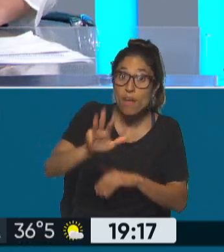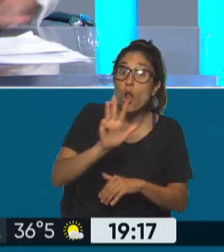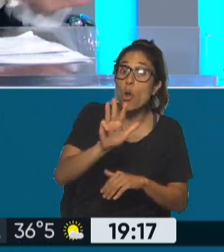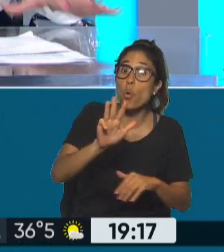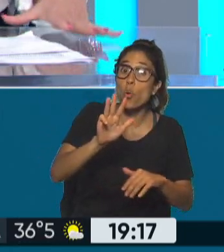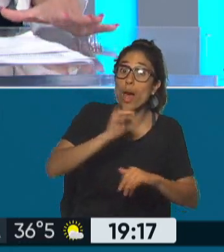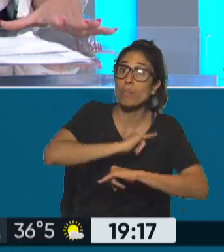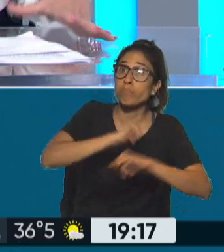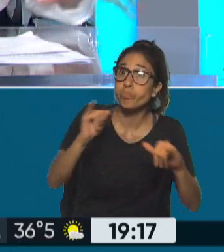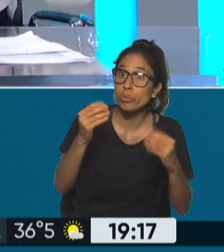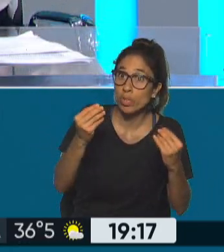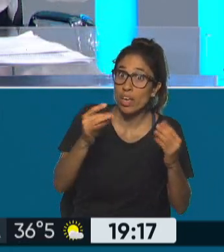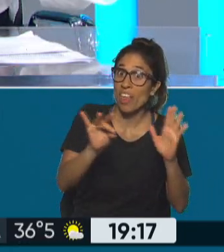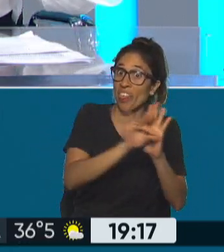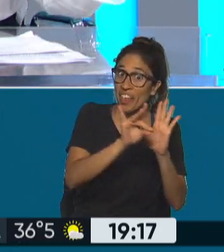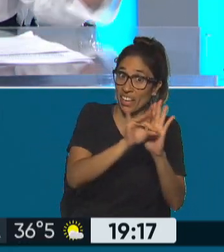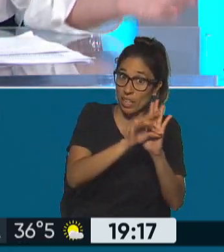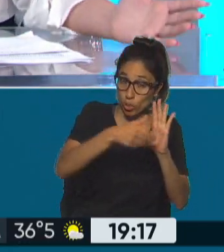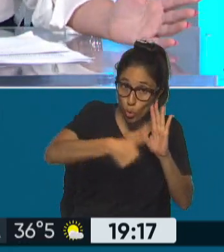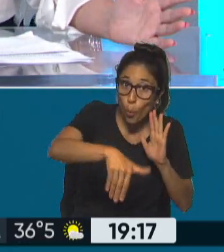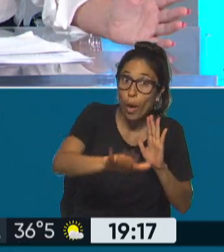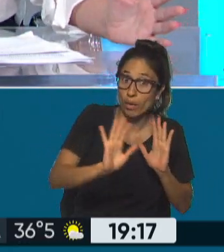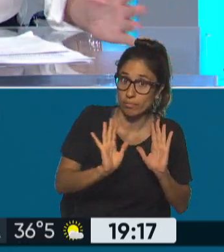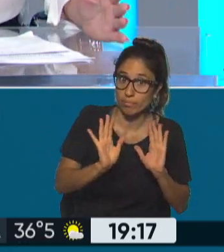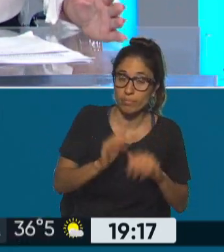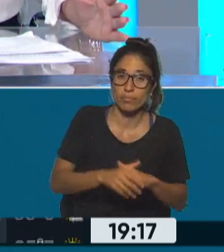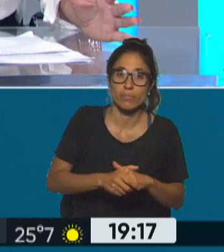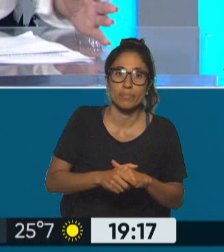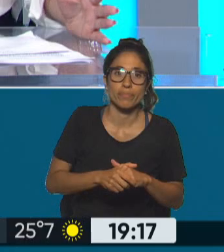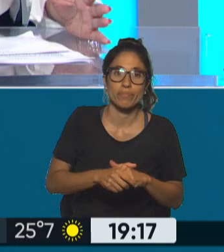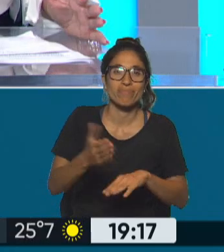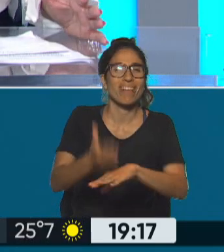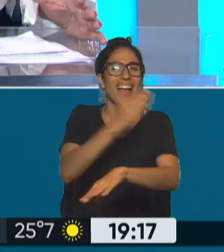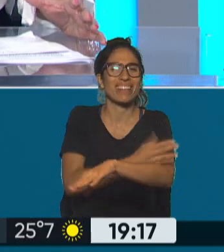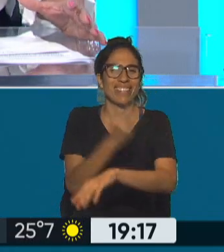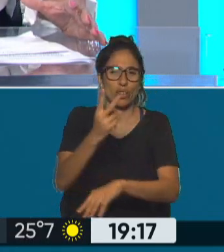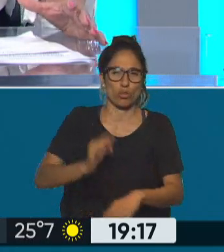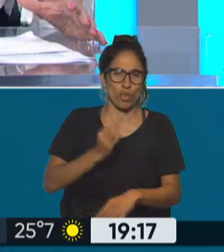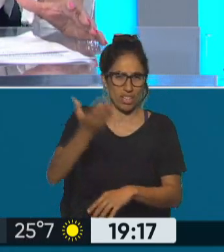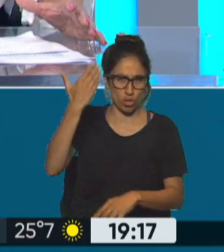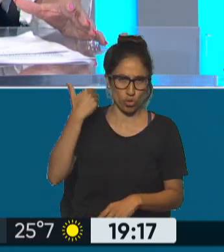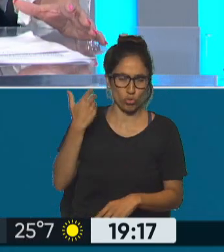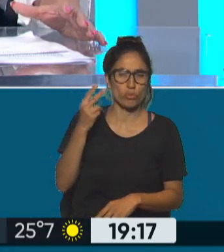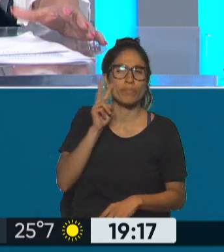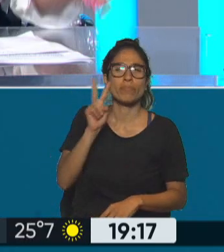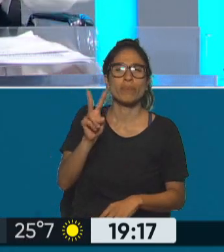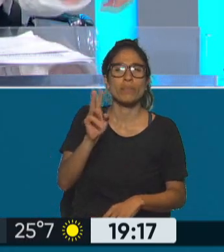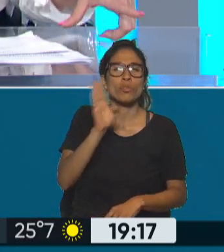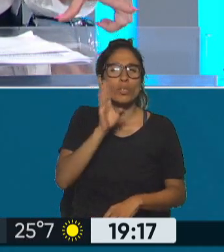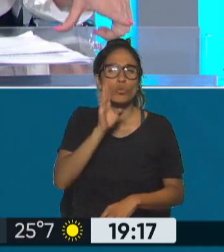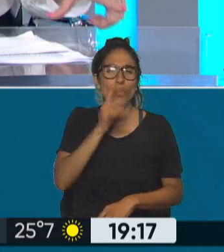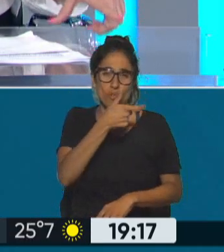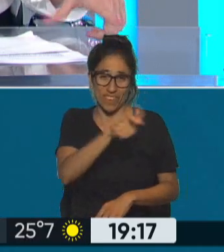justamente Brasilia lo que vemos en Estados Unidos es como se empoderaron de alguna manera los seguidores de Donald Trump